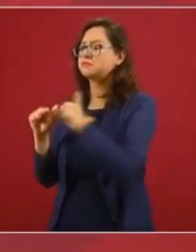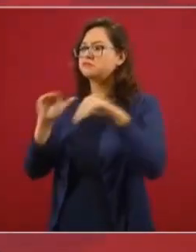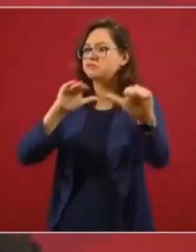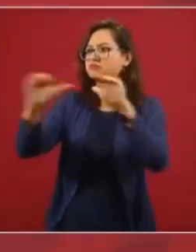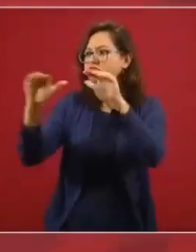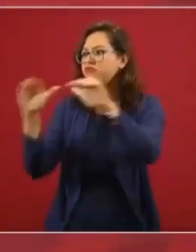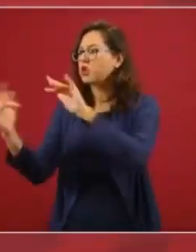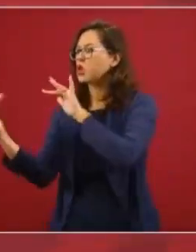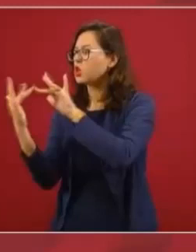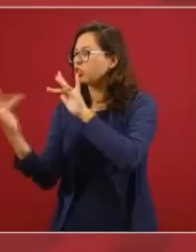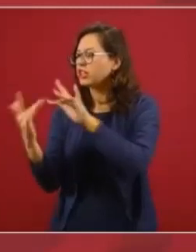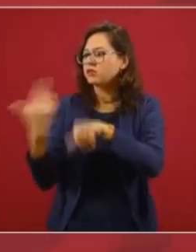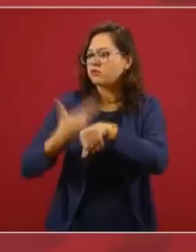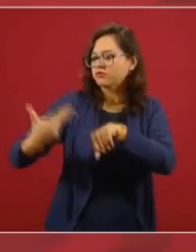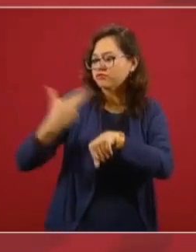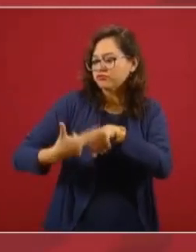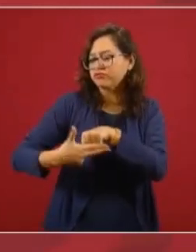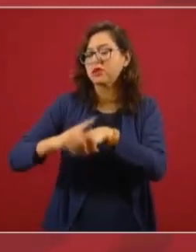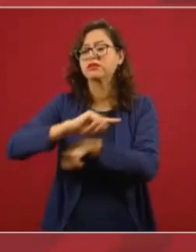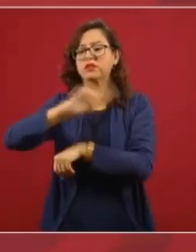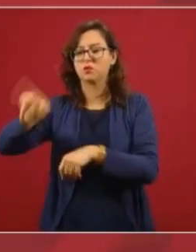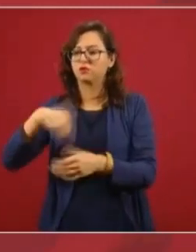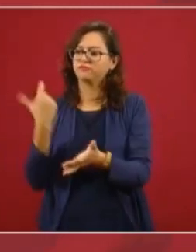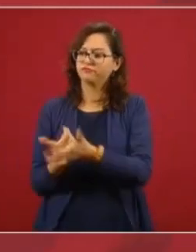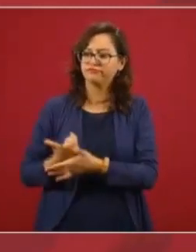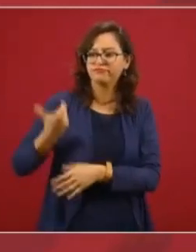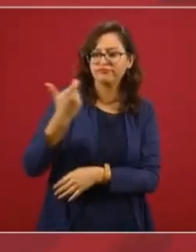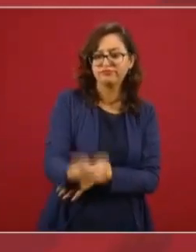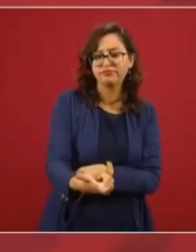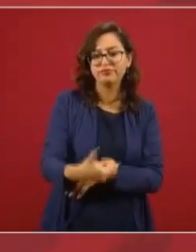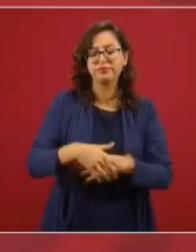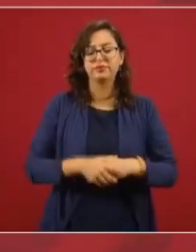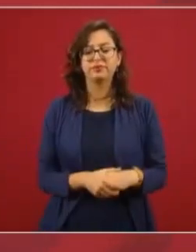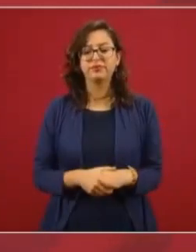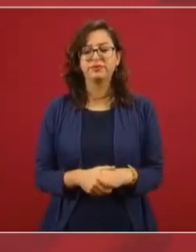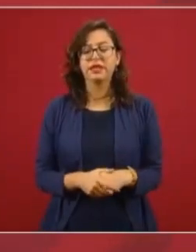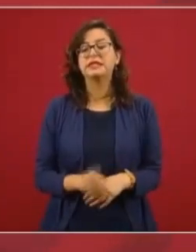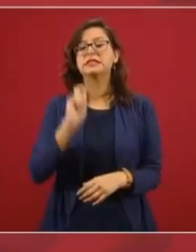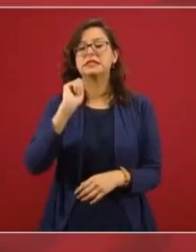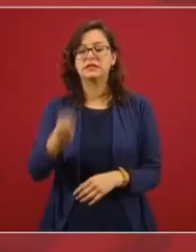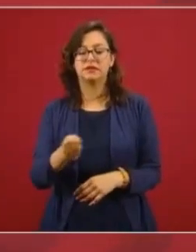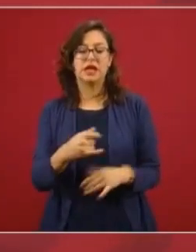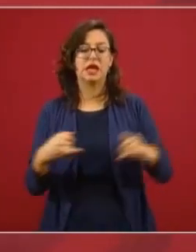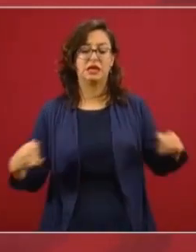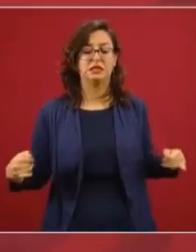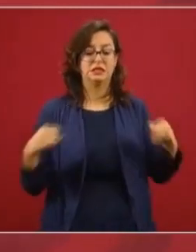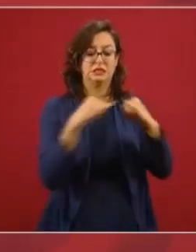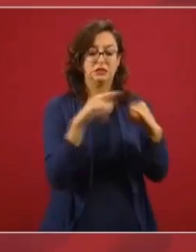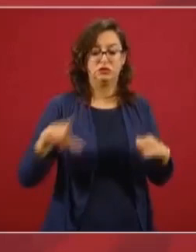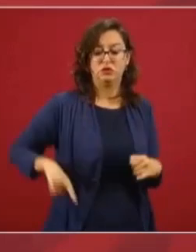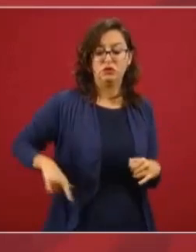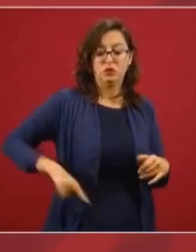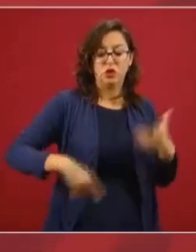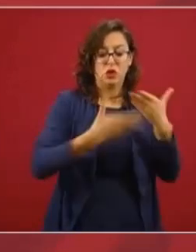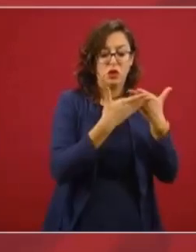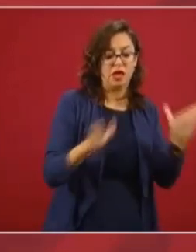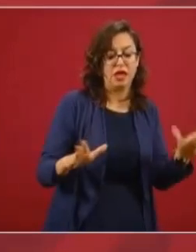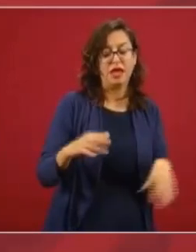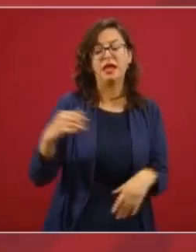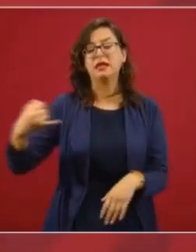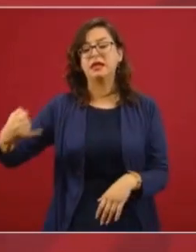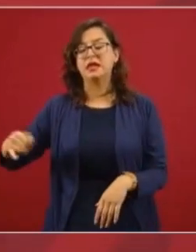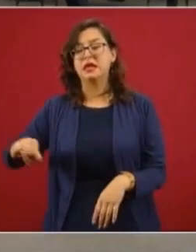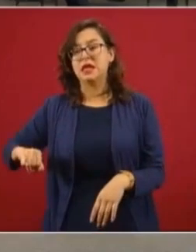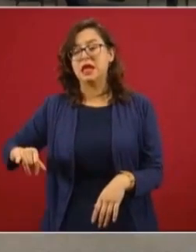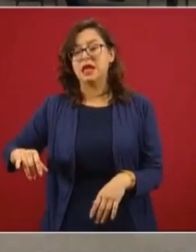Esa es la distribución. Es una asociación entre instituciones públicas, instituciones educativas,